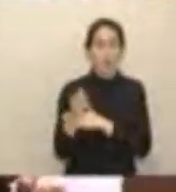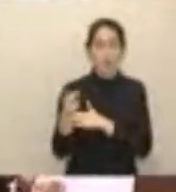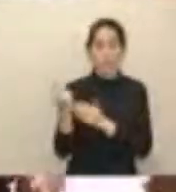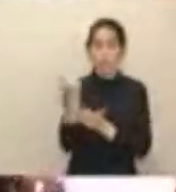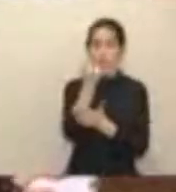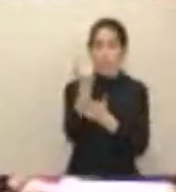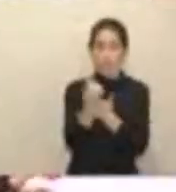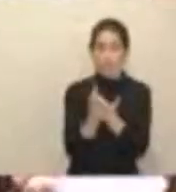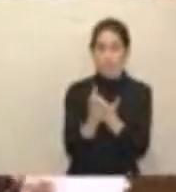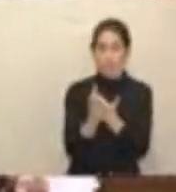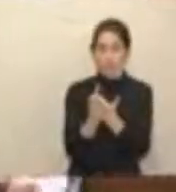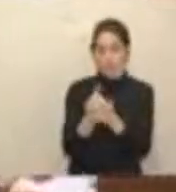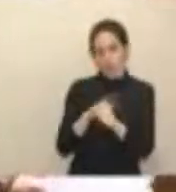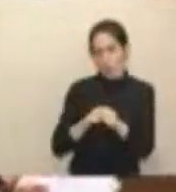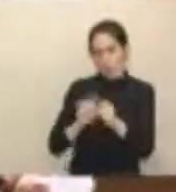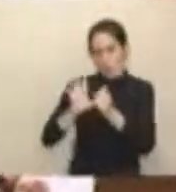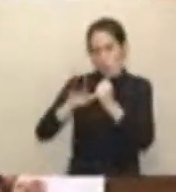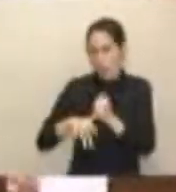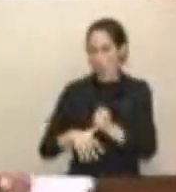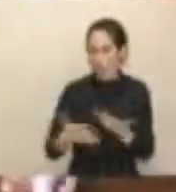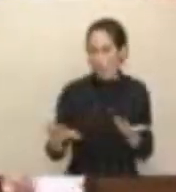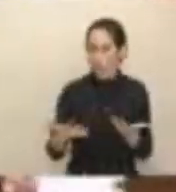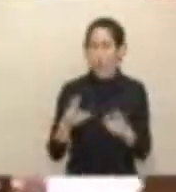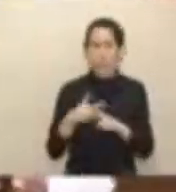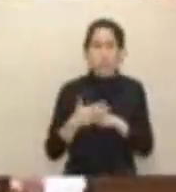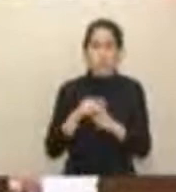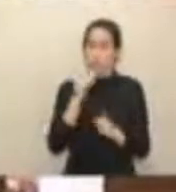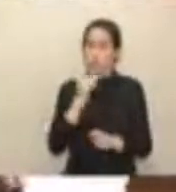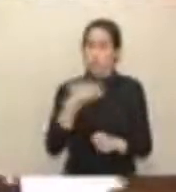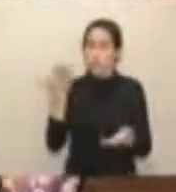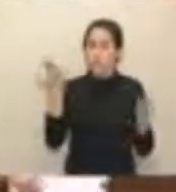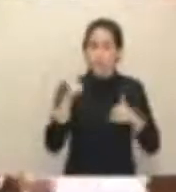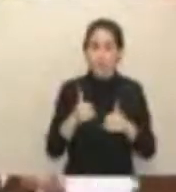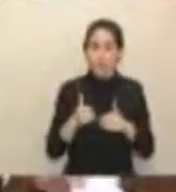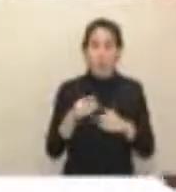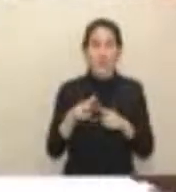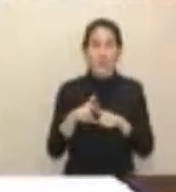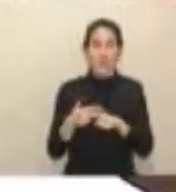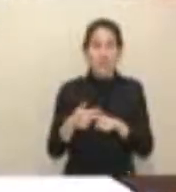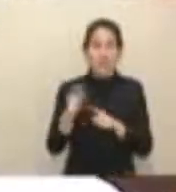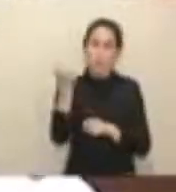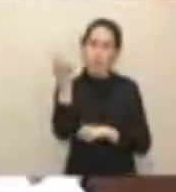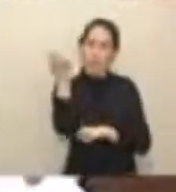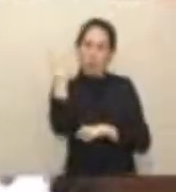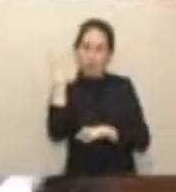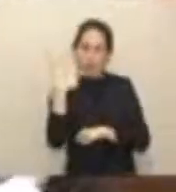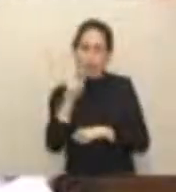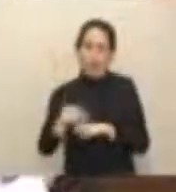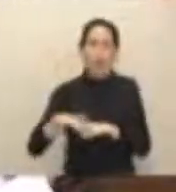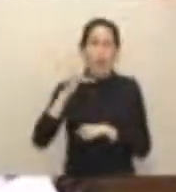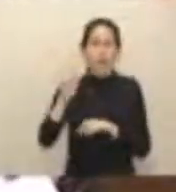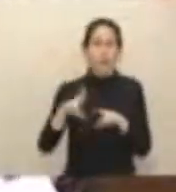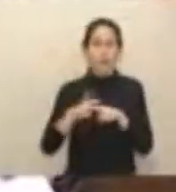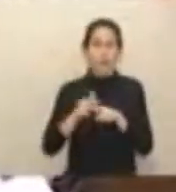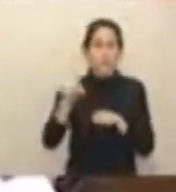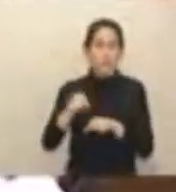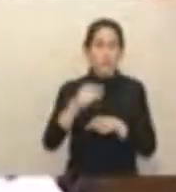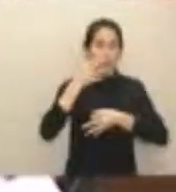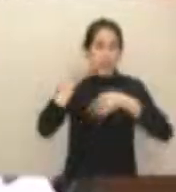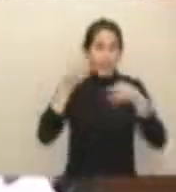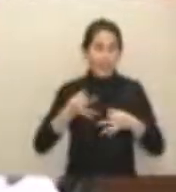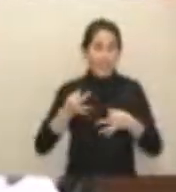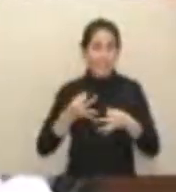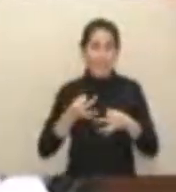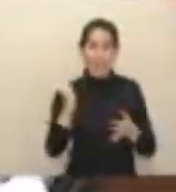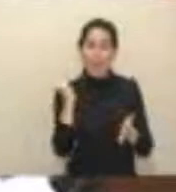mal y nunca, un instrumento insuficiente, un instrumento caro y un instrumento, señor presidente, que no garantiza la apuesta